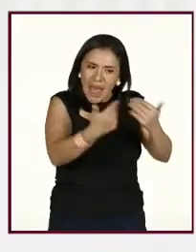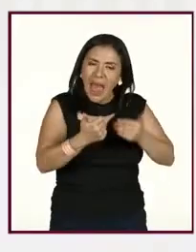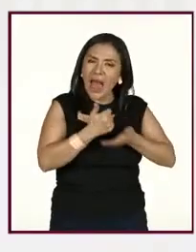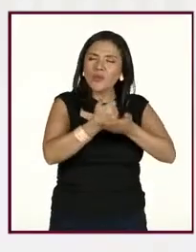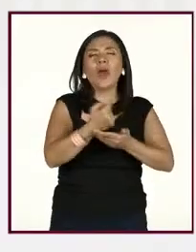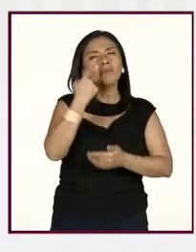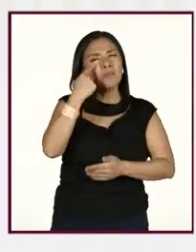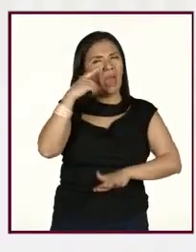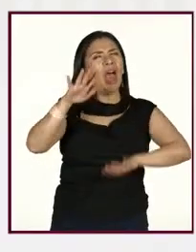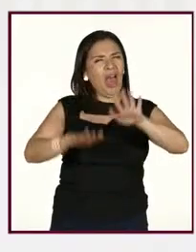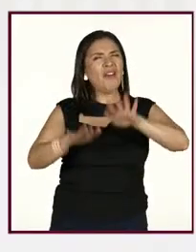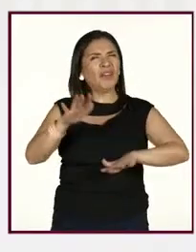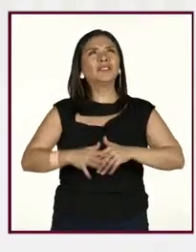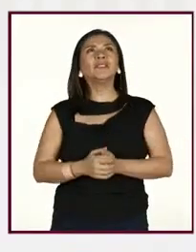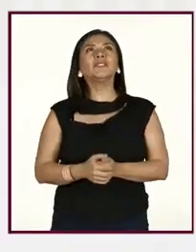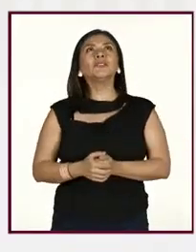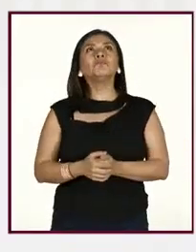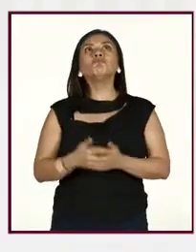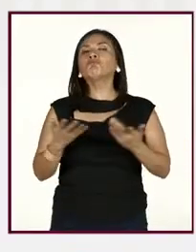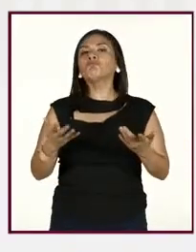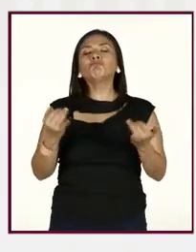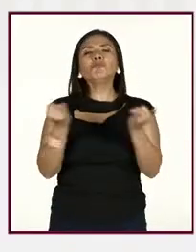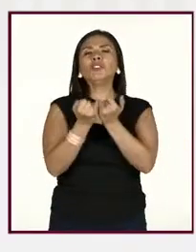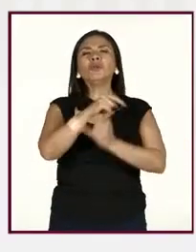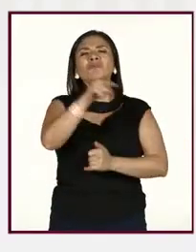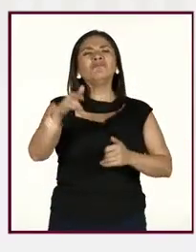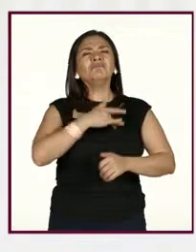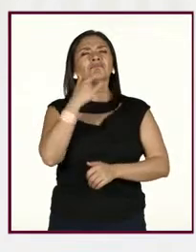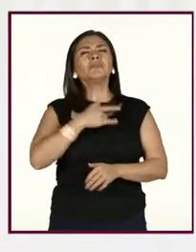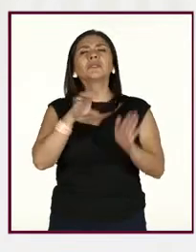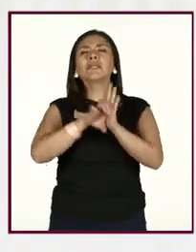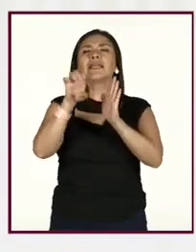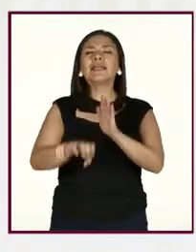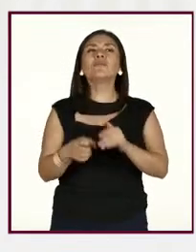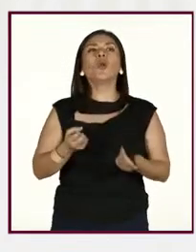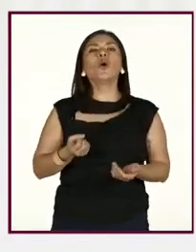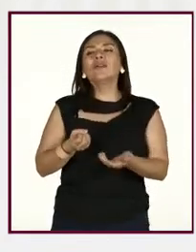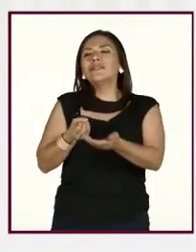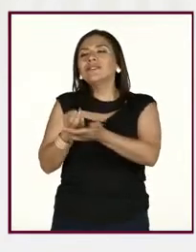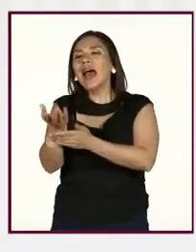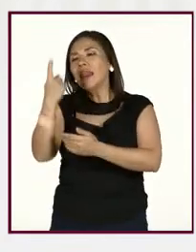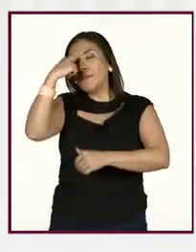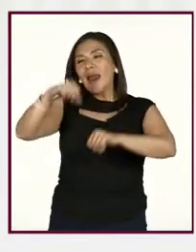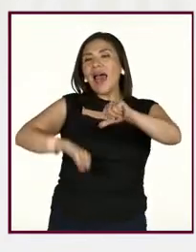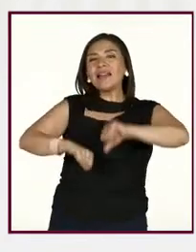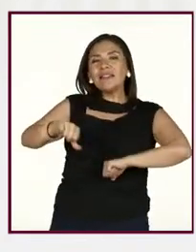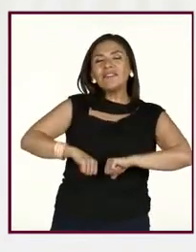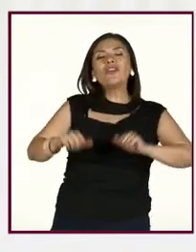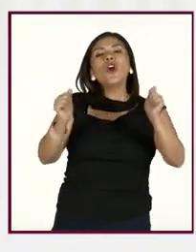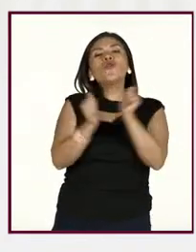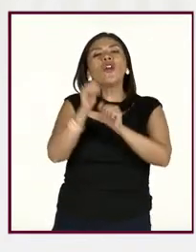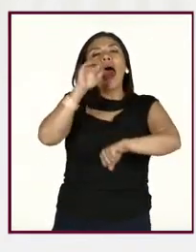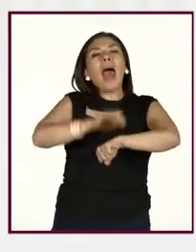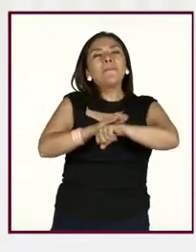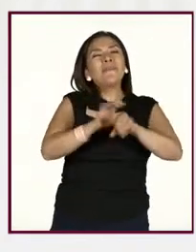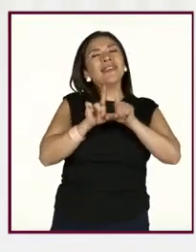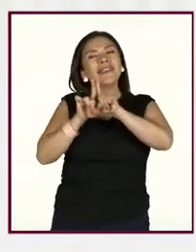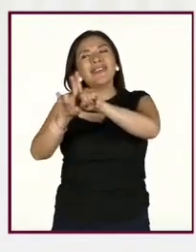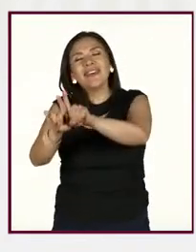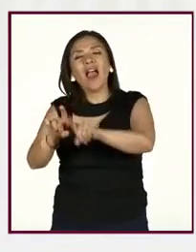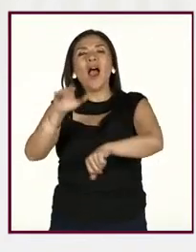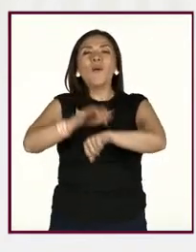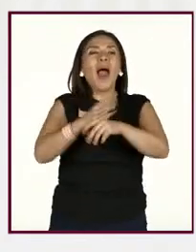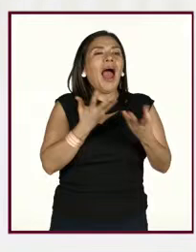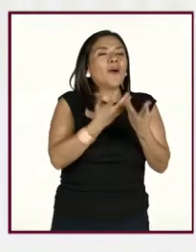¿Cuántas veces igual nos sentimos mejor, por ejemplo, saliendo a hacer alguna actividad? Si vamos con una amiga, con un